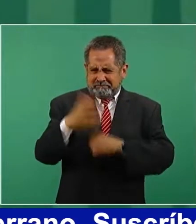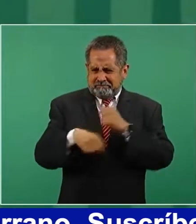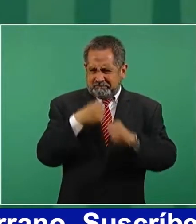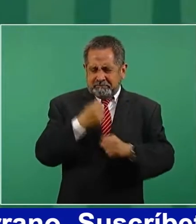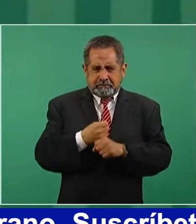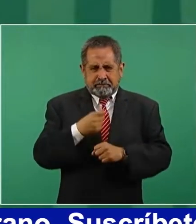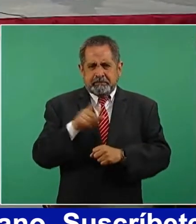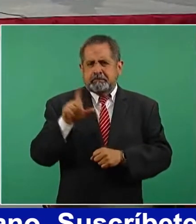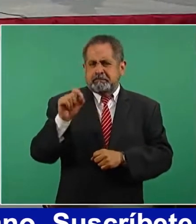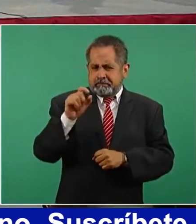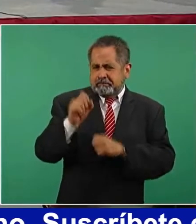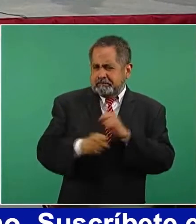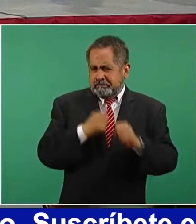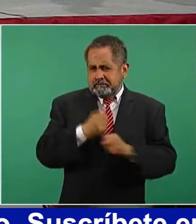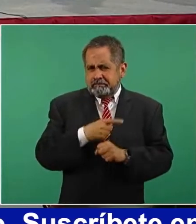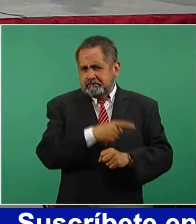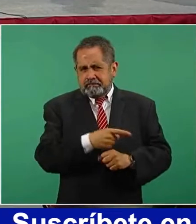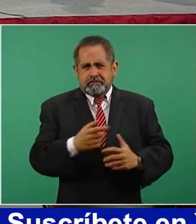20.